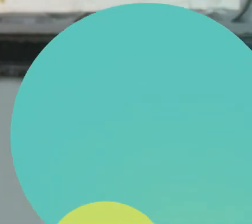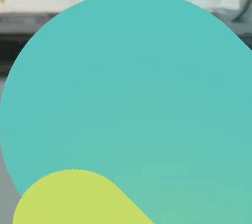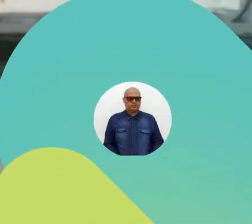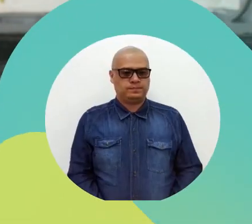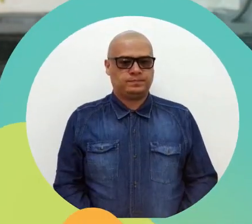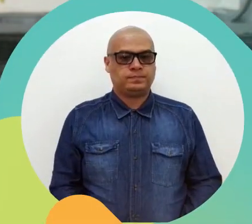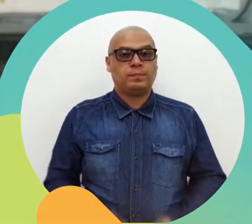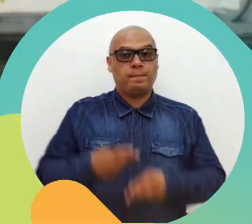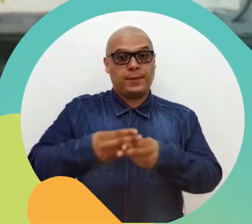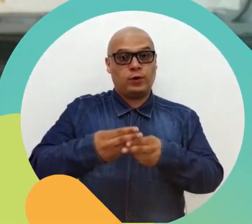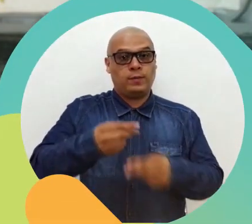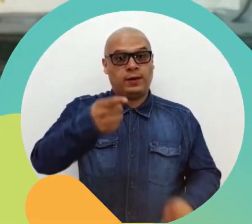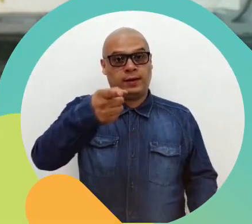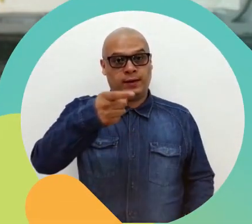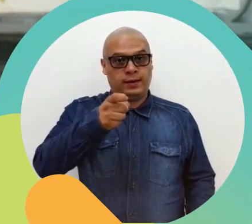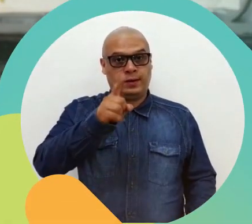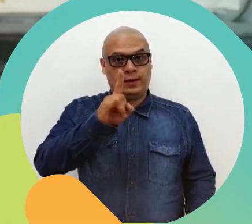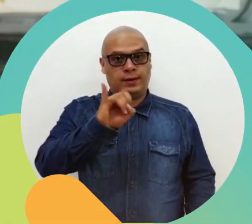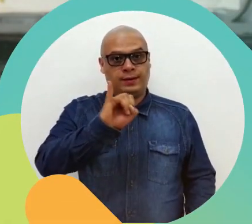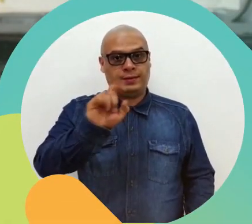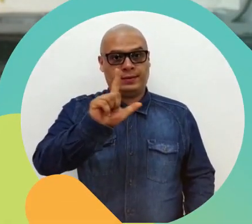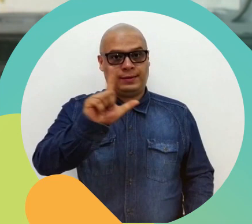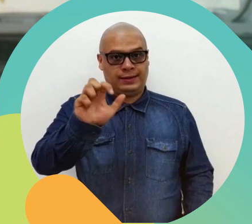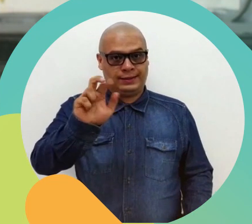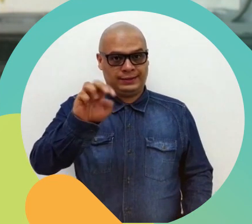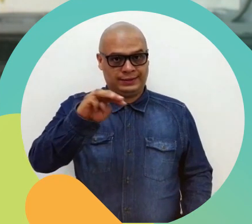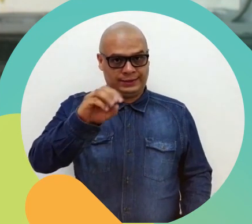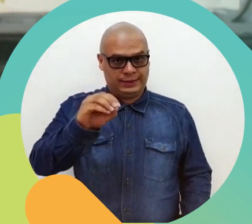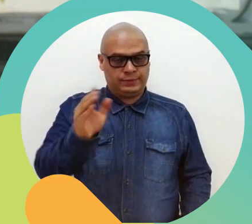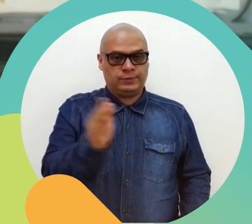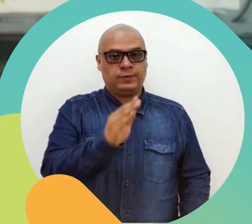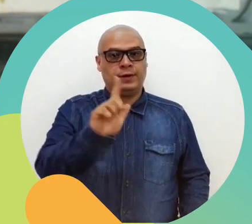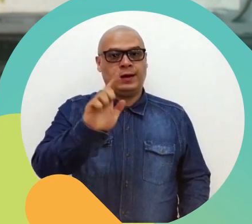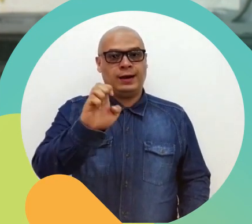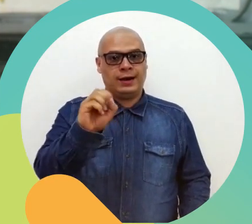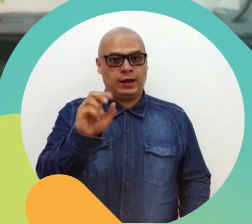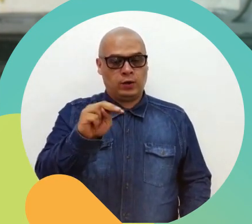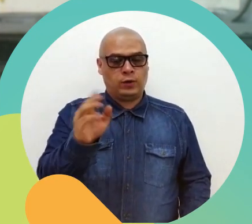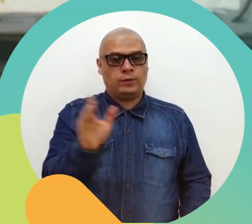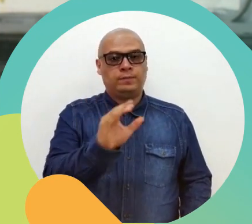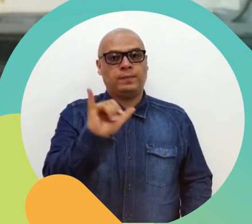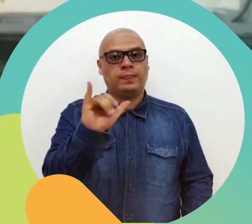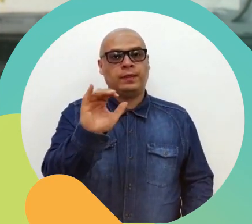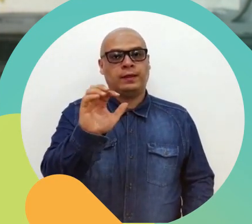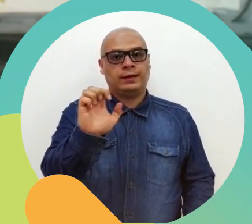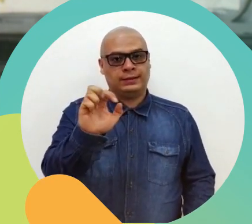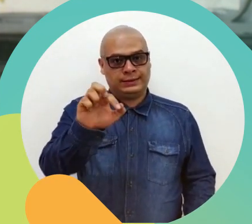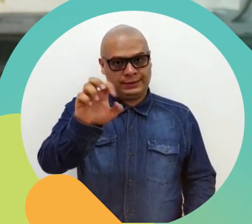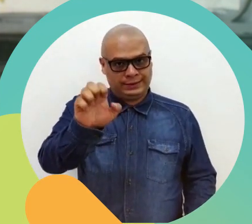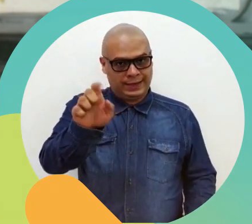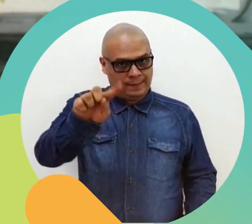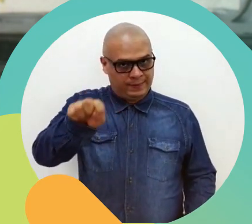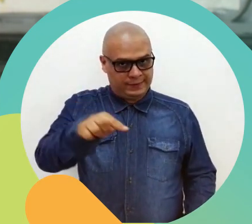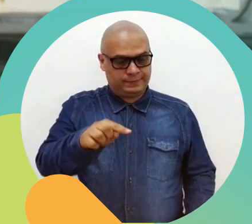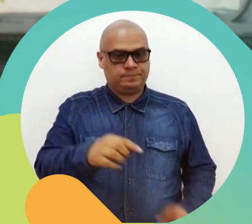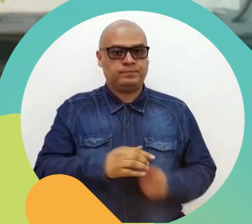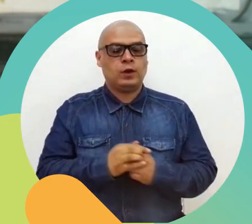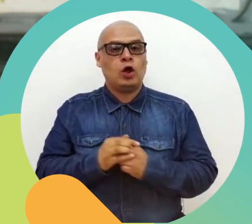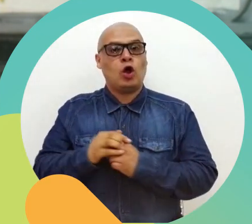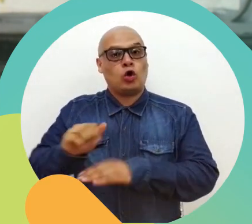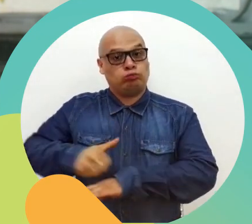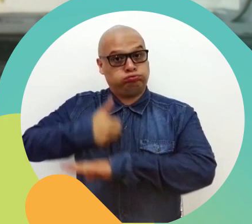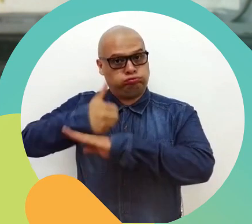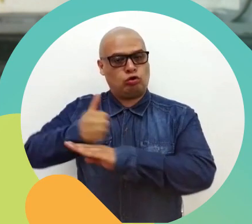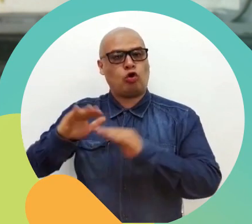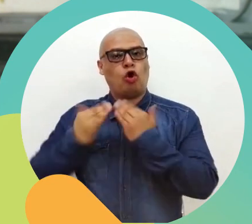Me llamo Guillermo León Yepes Betancourt, soy el actual rector de la institución educativa Caracas. Esta institución